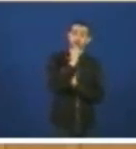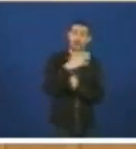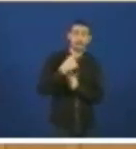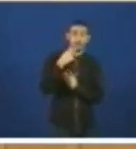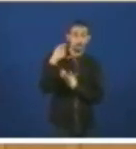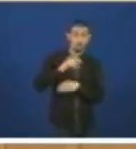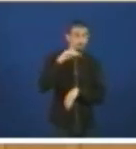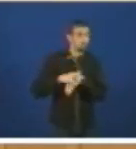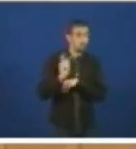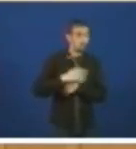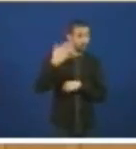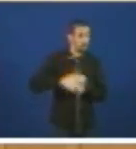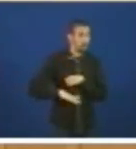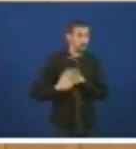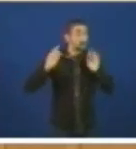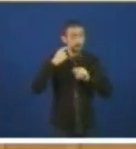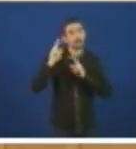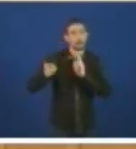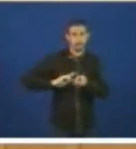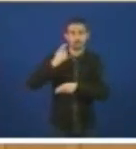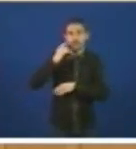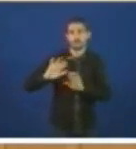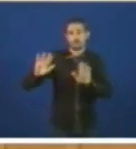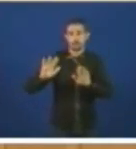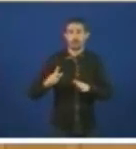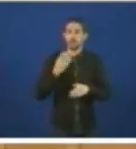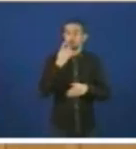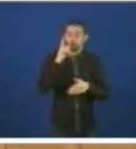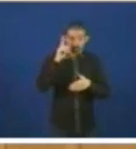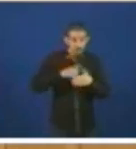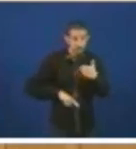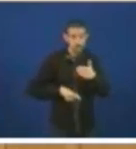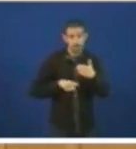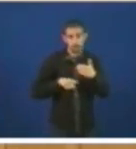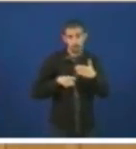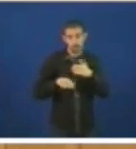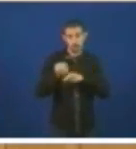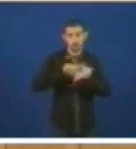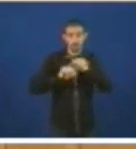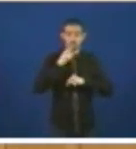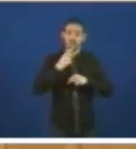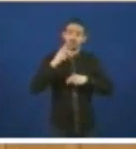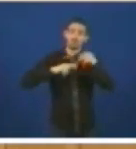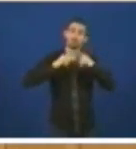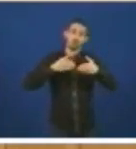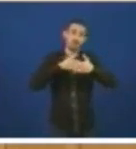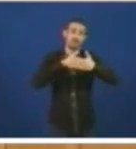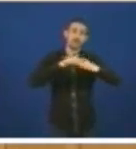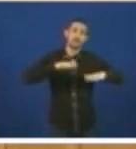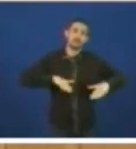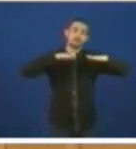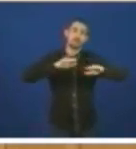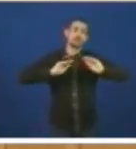Logo veremos a resposta. A toma decisión no prazo do mes da construcción do dique flotante que demanda toda a sociedade